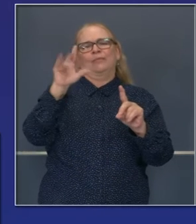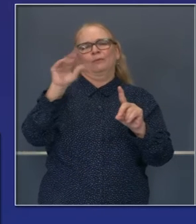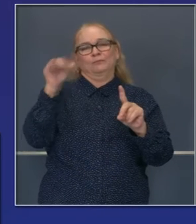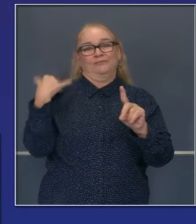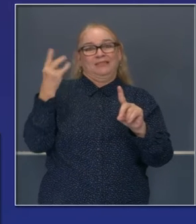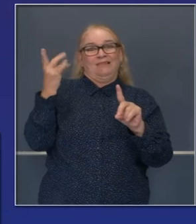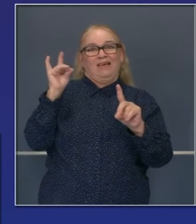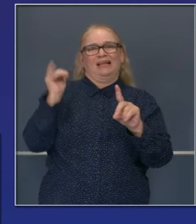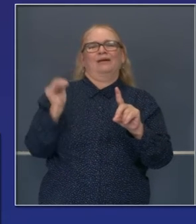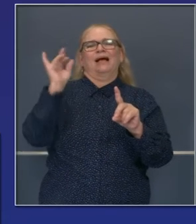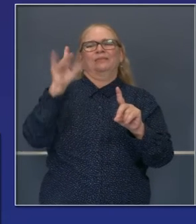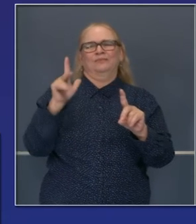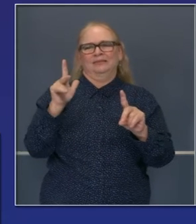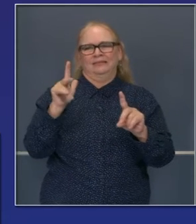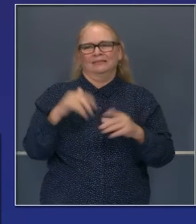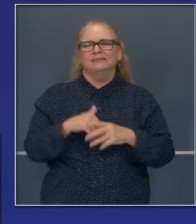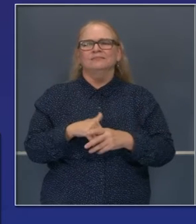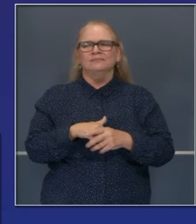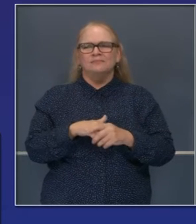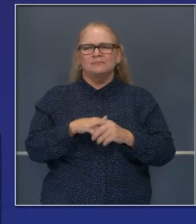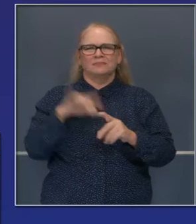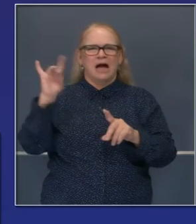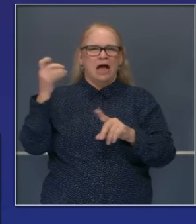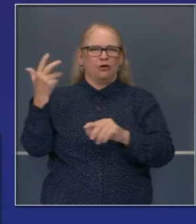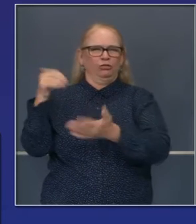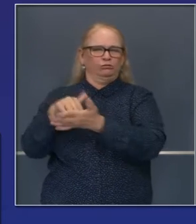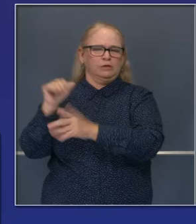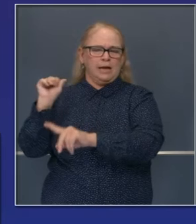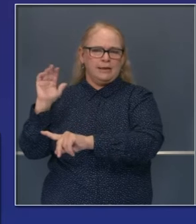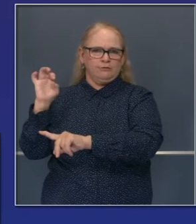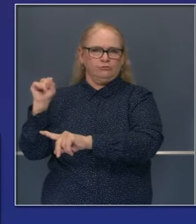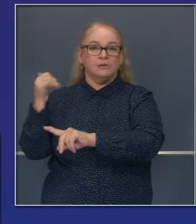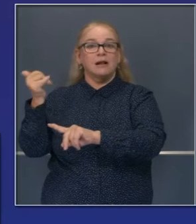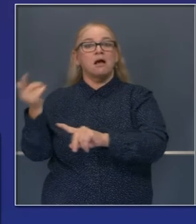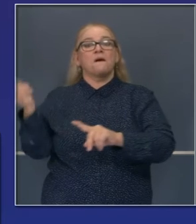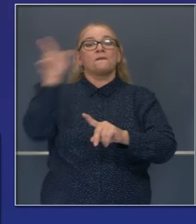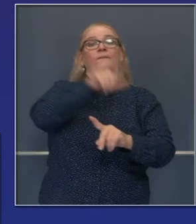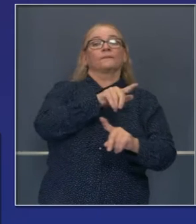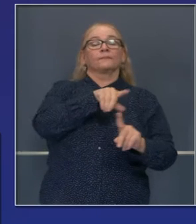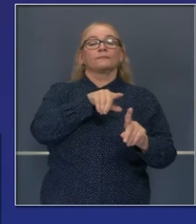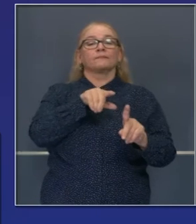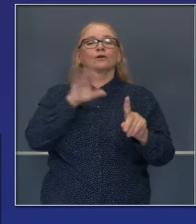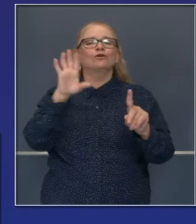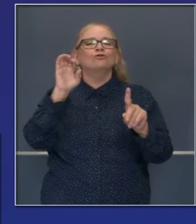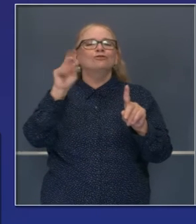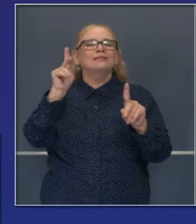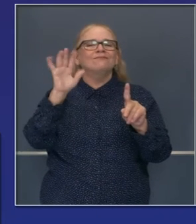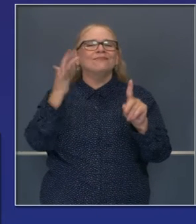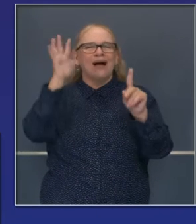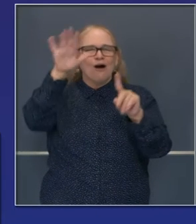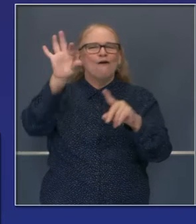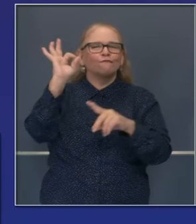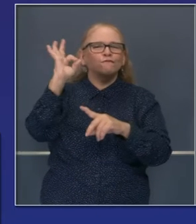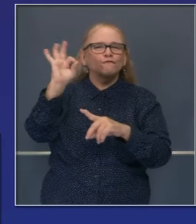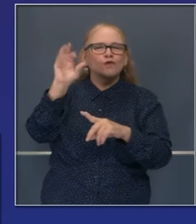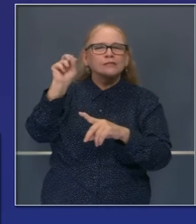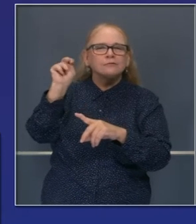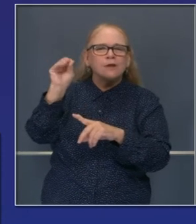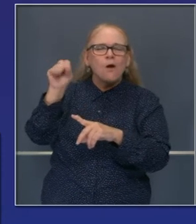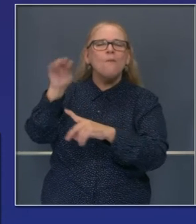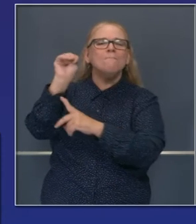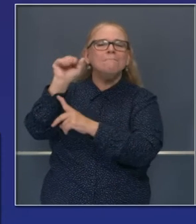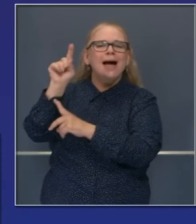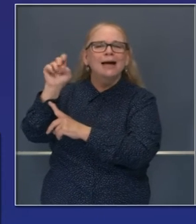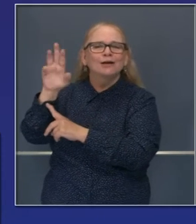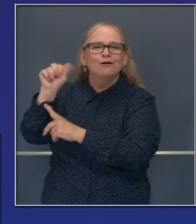83% con 318 mil acres calcinados. El incendio Creek, un incendio grande, federal, está